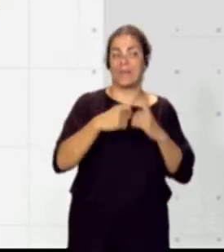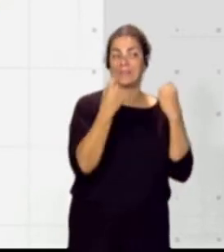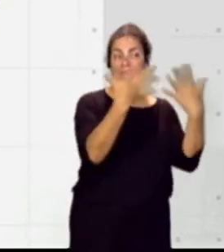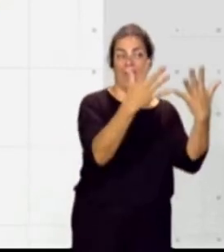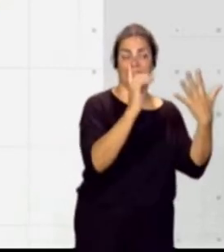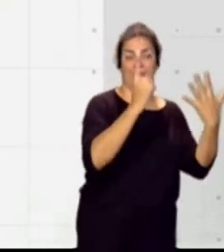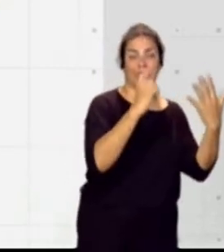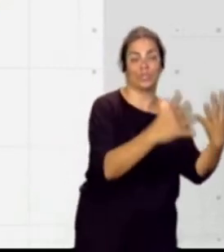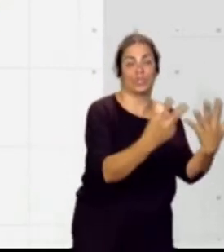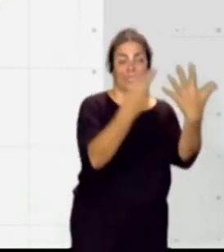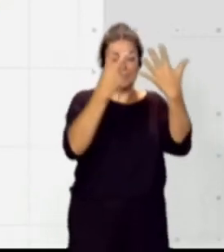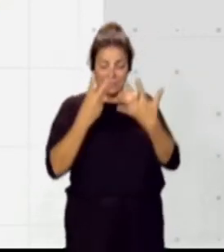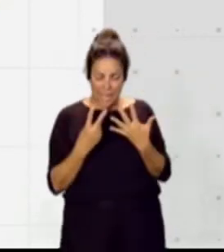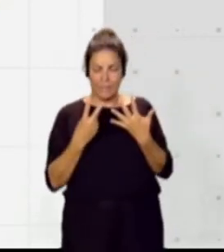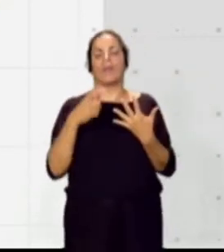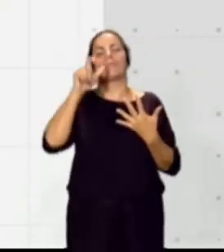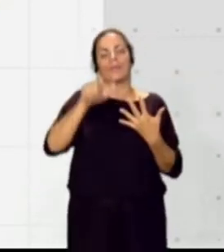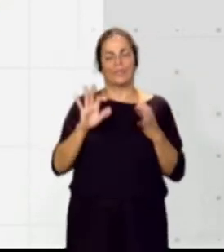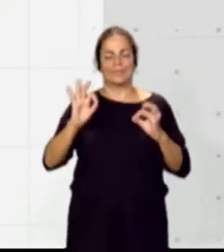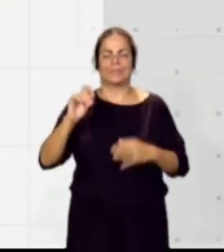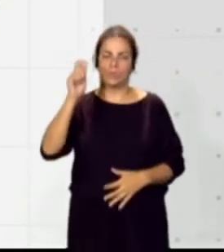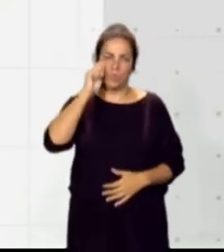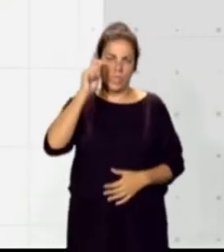casos la víctima era turista.